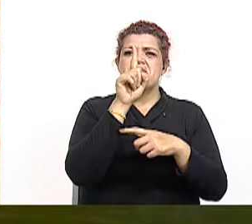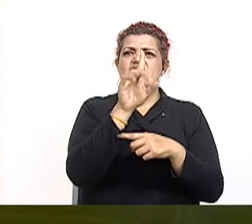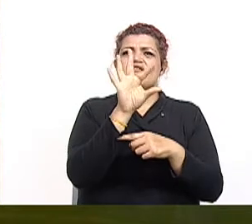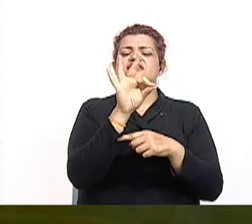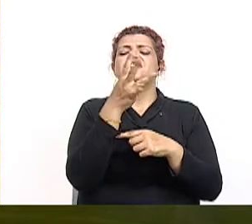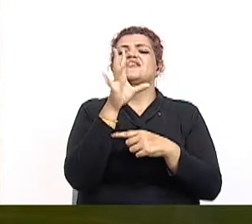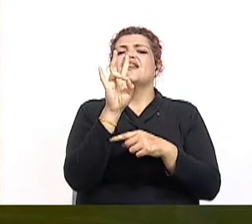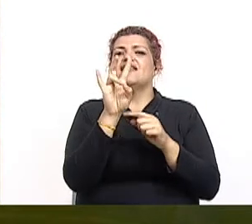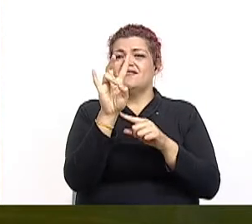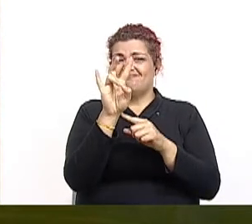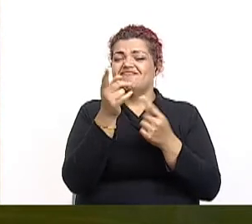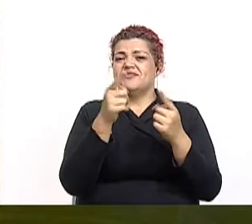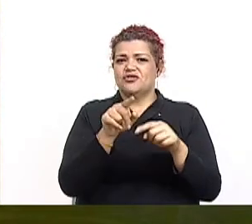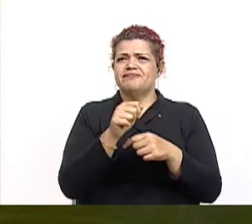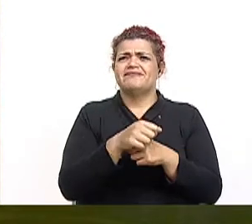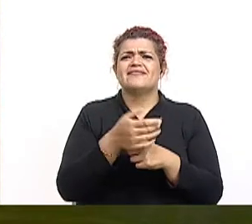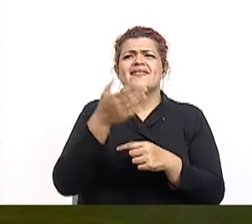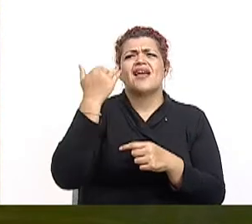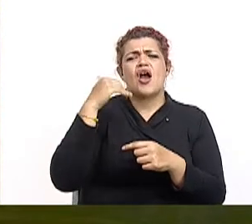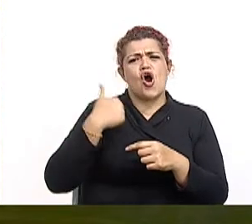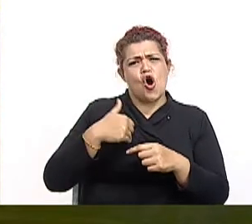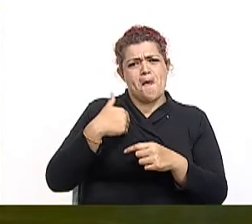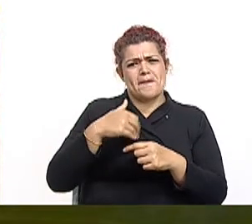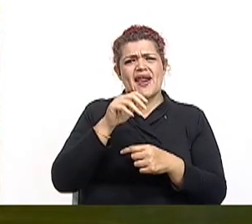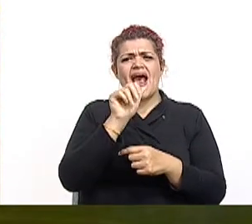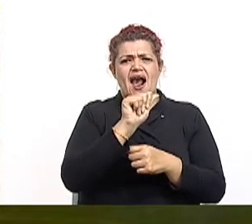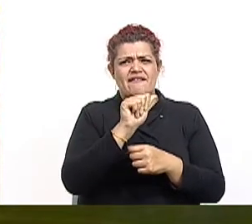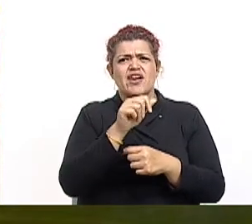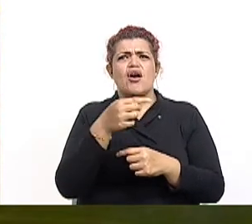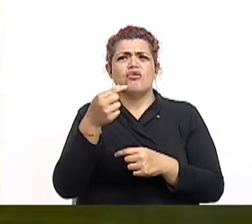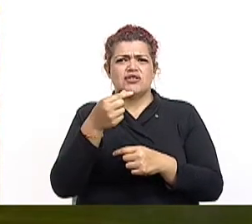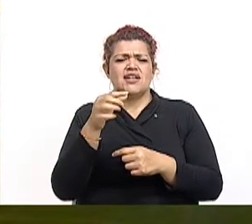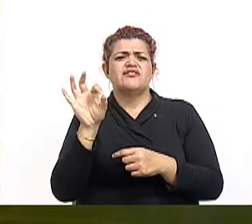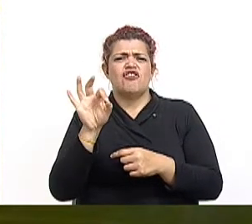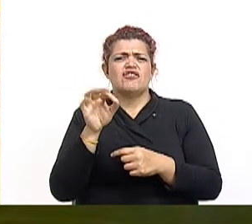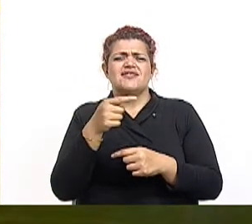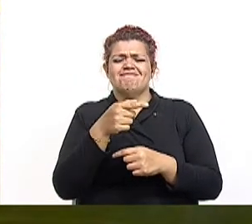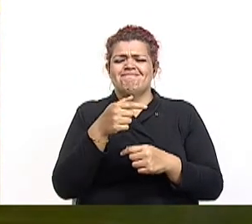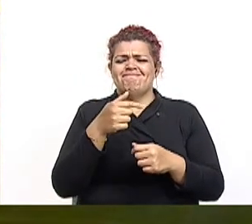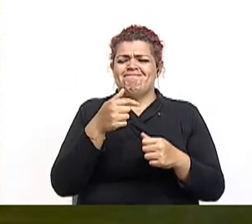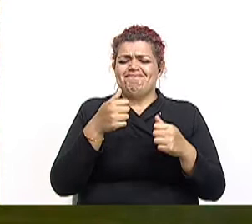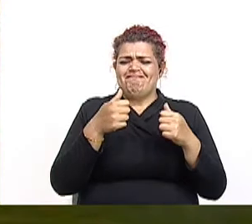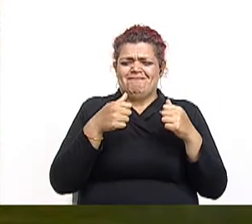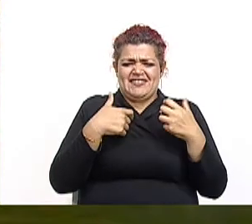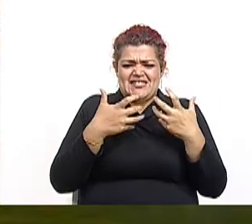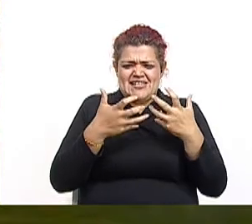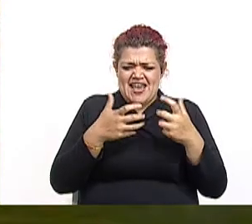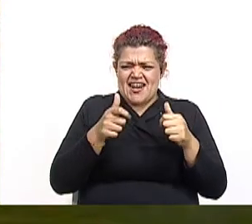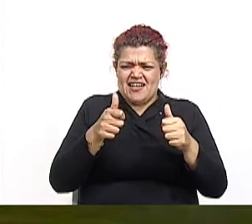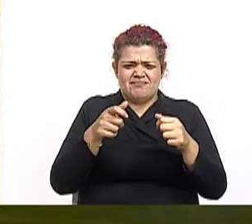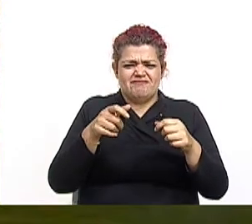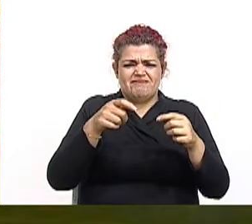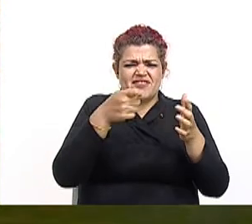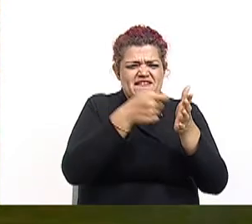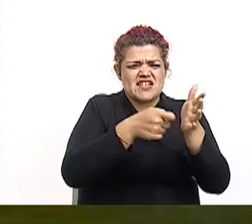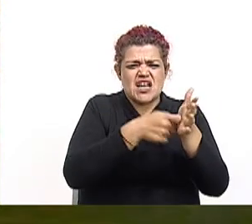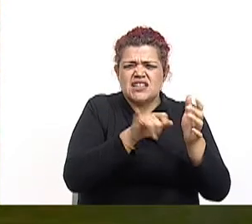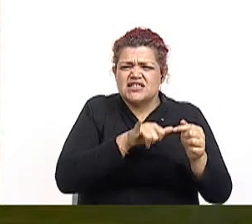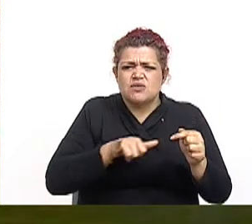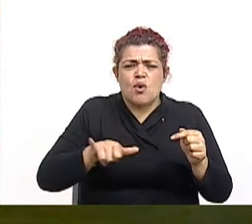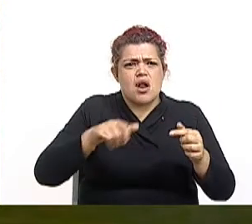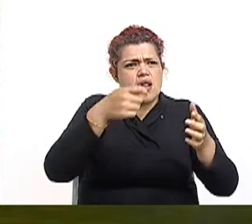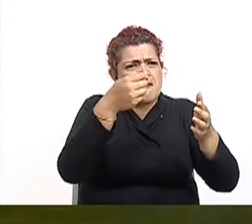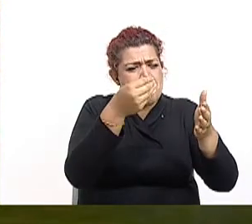meta que se intentó y que todavía no hemos podido cumplir en este año. Pero